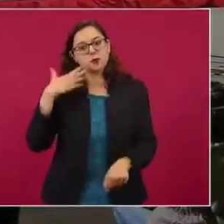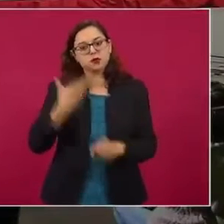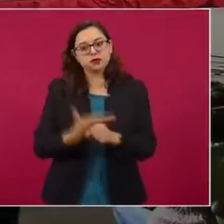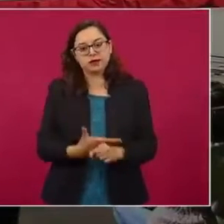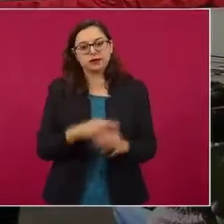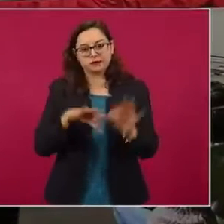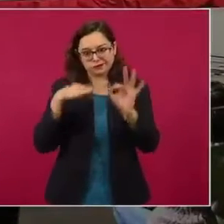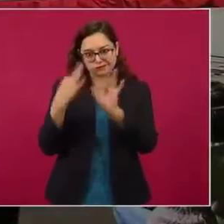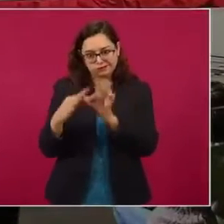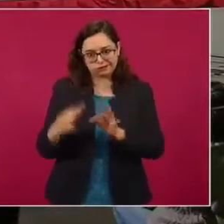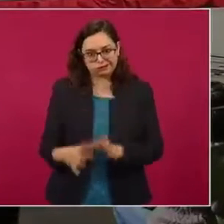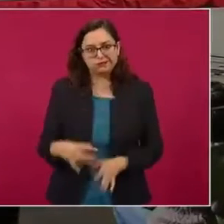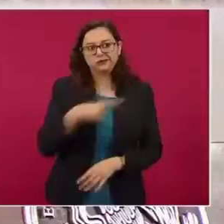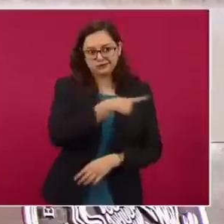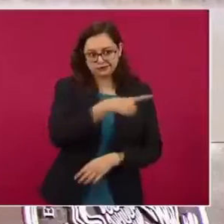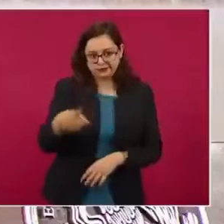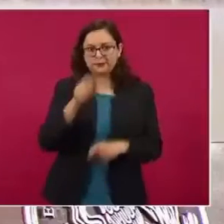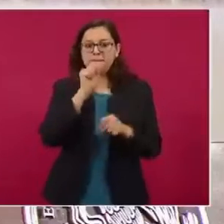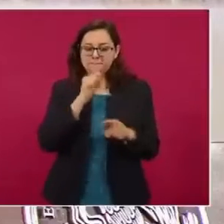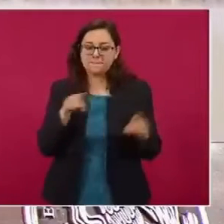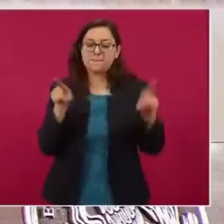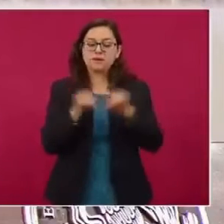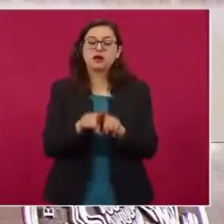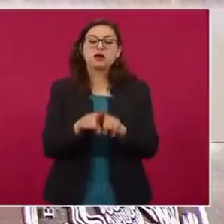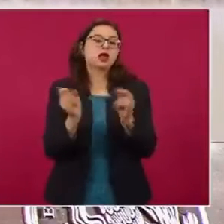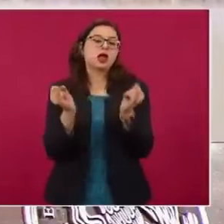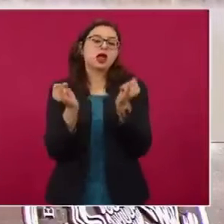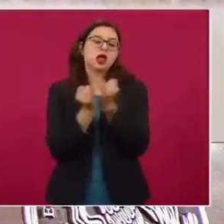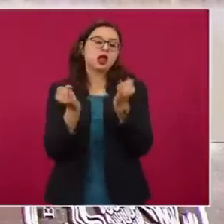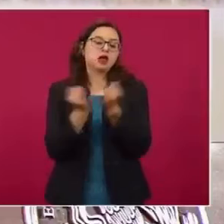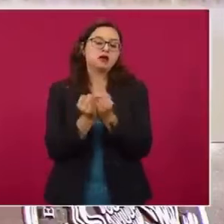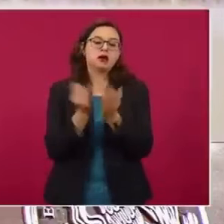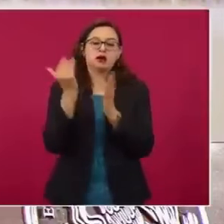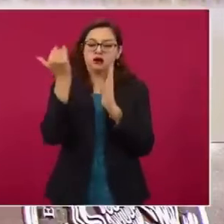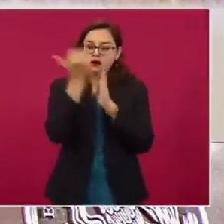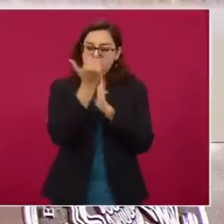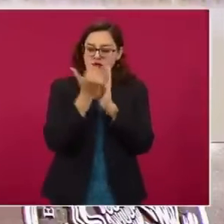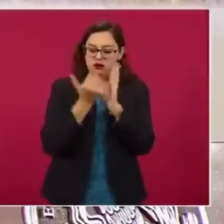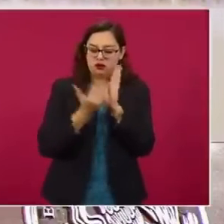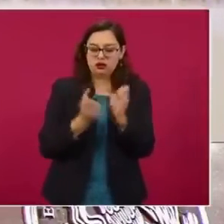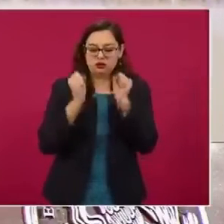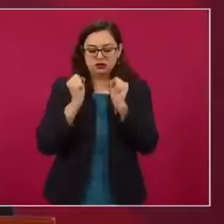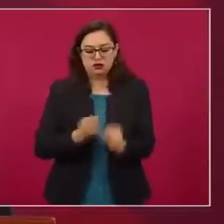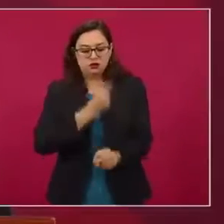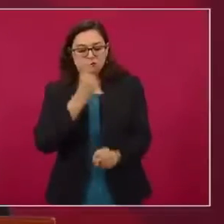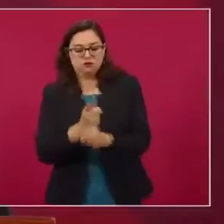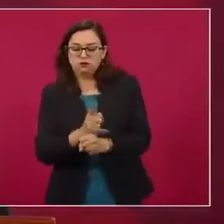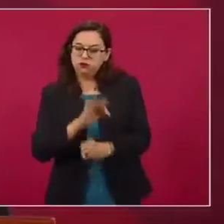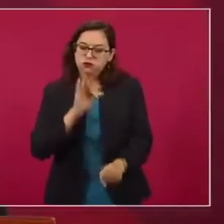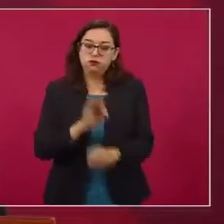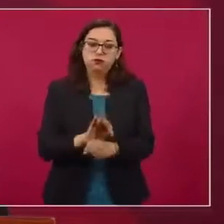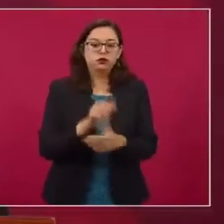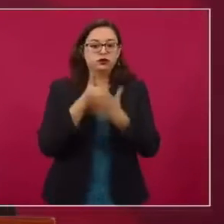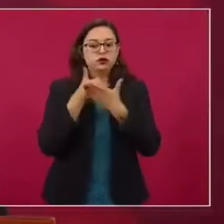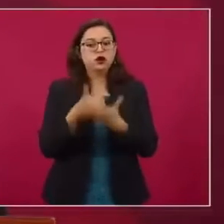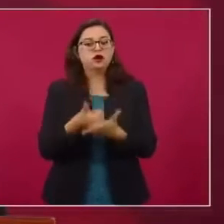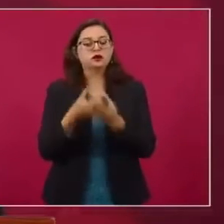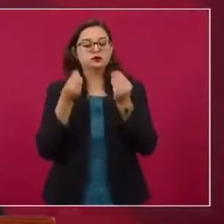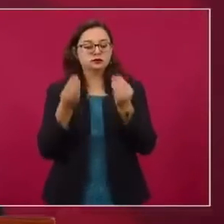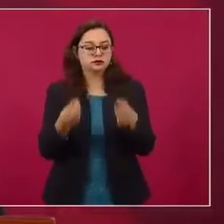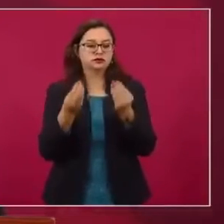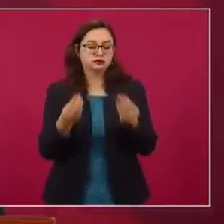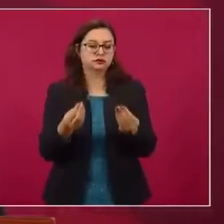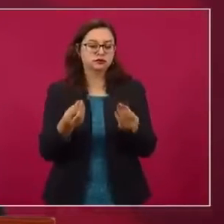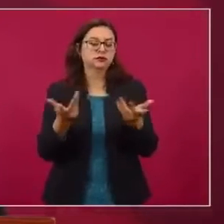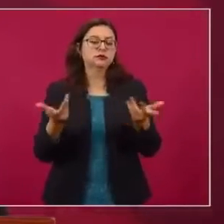educativo. Y al mismo tiempo, continuar con los protocolos de seguridad, eso ayuda mucho. Nos ha ayudado en ese sentido de tener ese